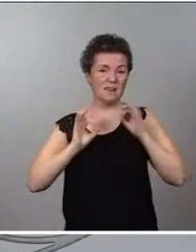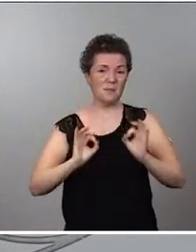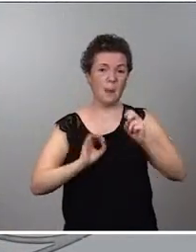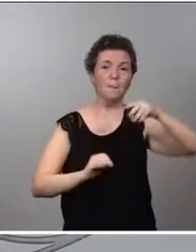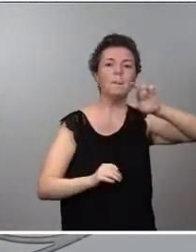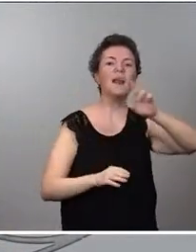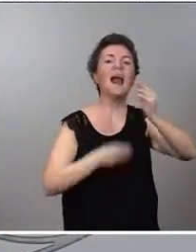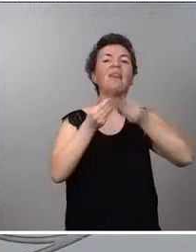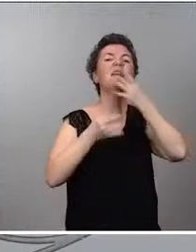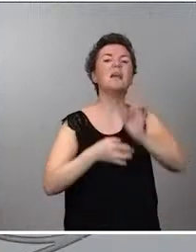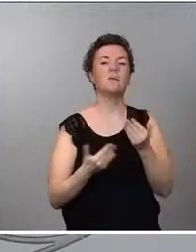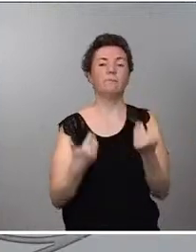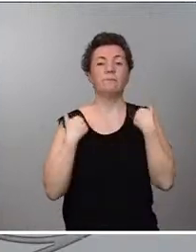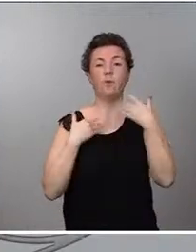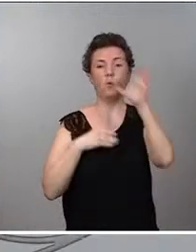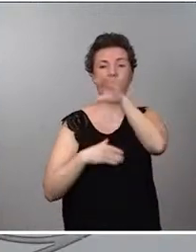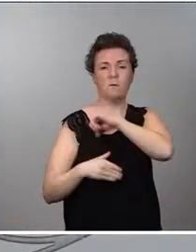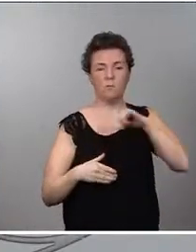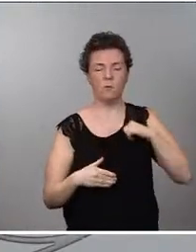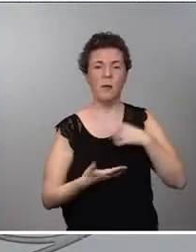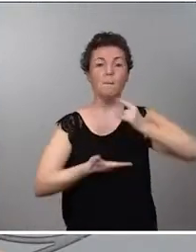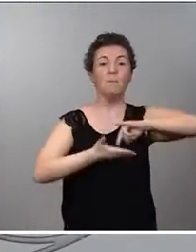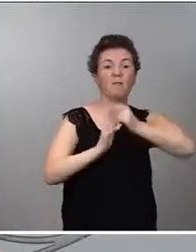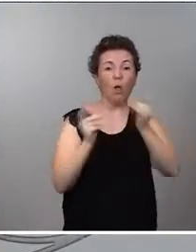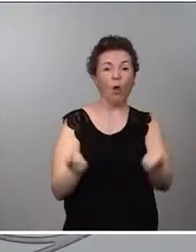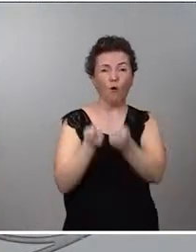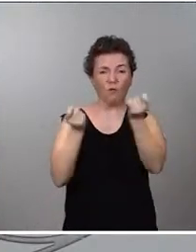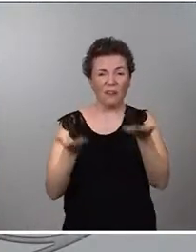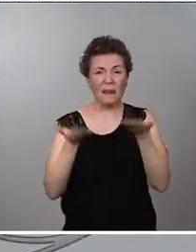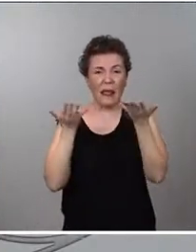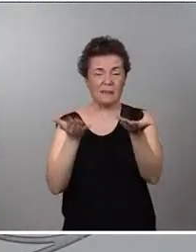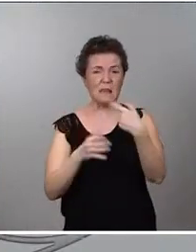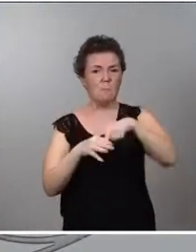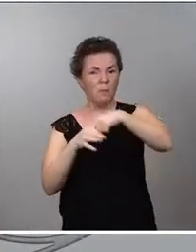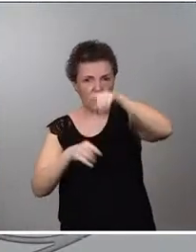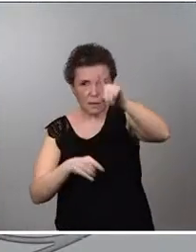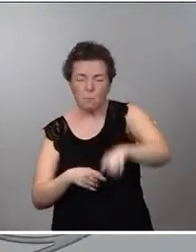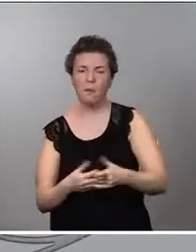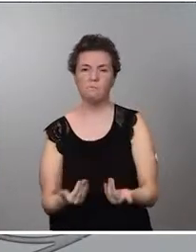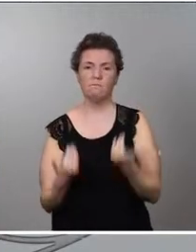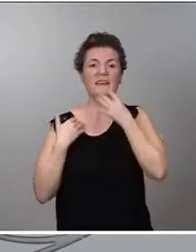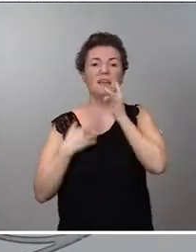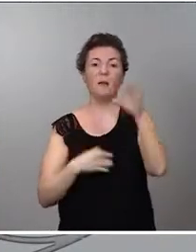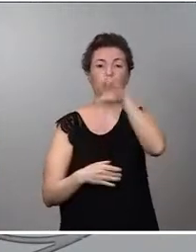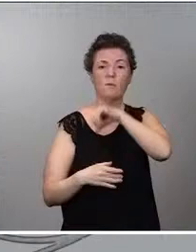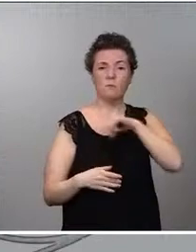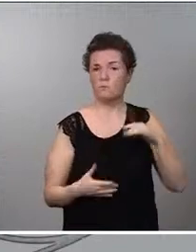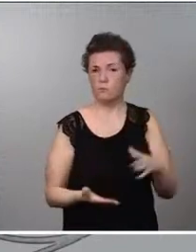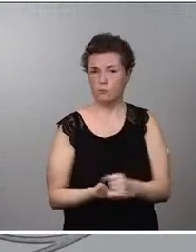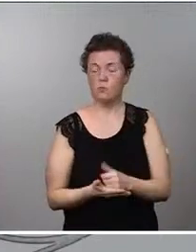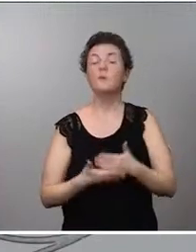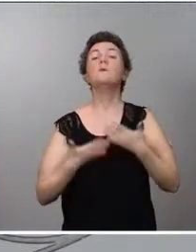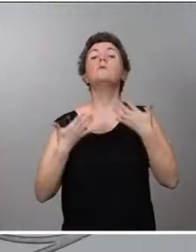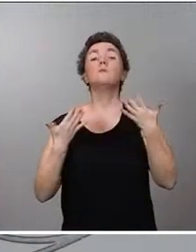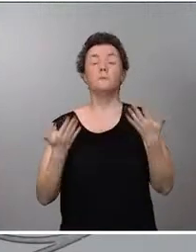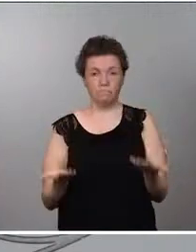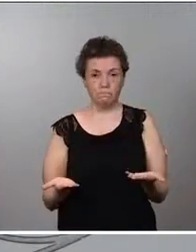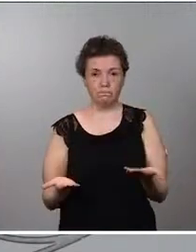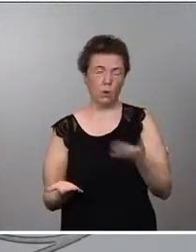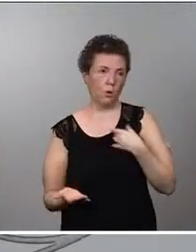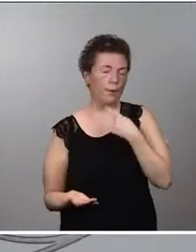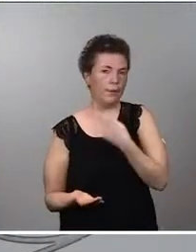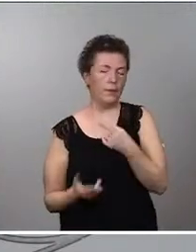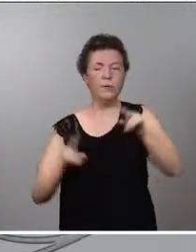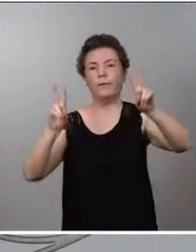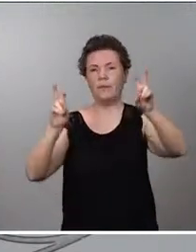comunidades autónomas. La planificación de las ofertas de plazas también la hacen las comunidades autónomas. Por tanto, quiero decirte que es un tema que